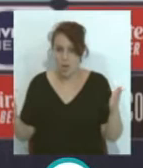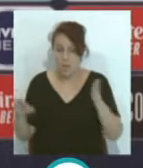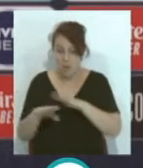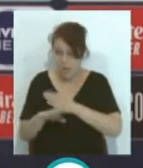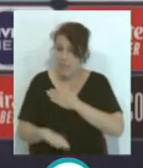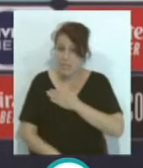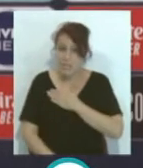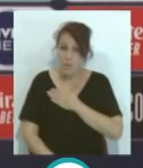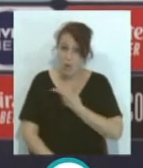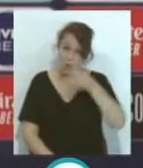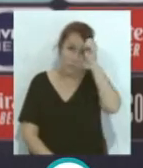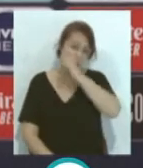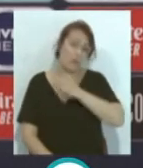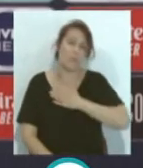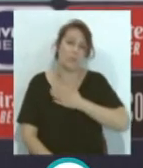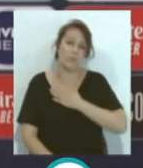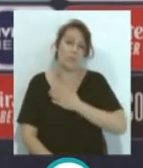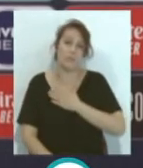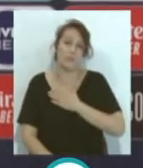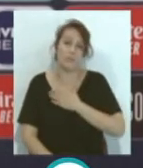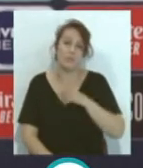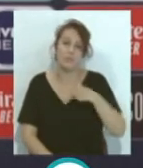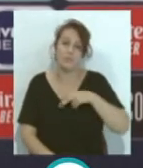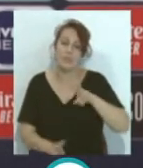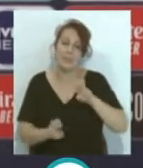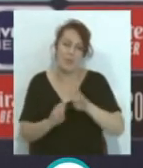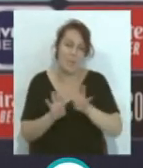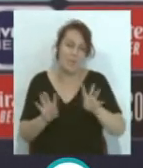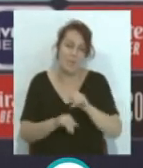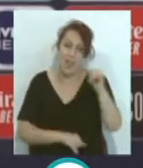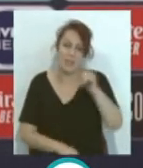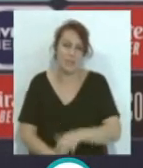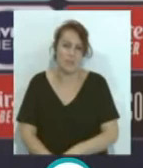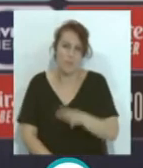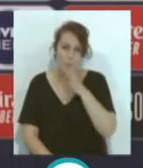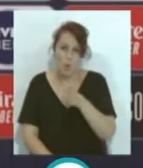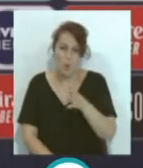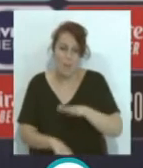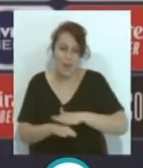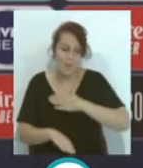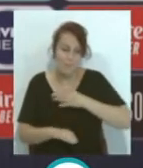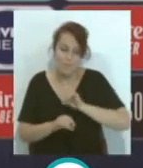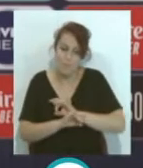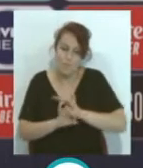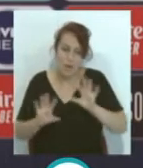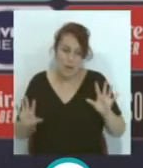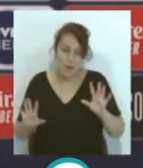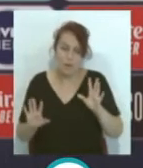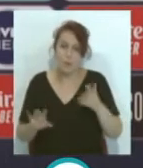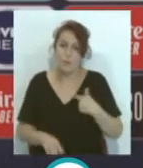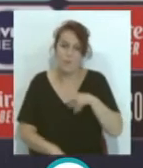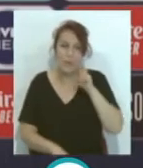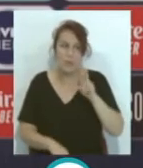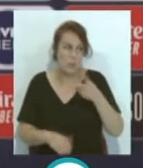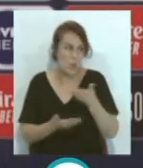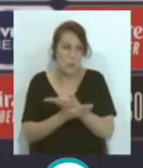mí... ...en mi opinión... ...que... ...es el tema del penalti... ...porque... ...para mí es clarísima... ...que... ha visto a todo